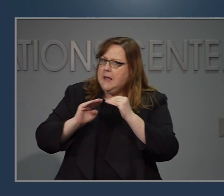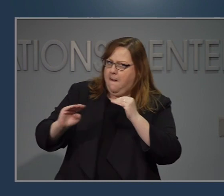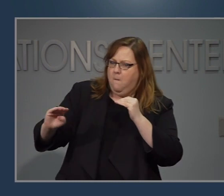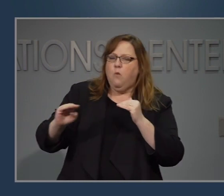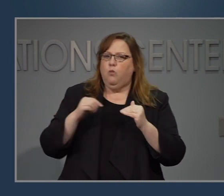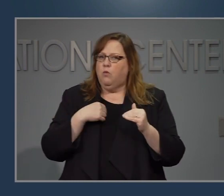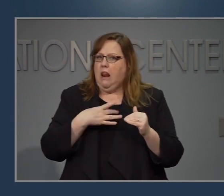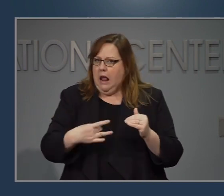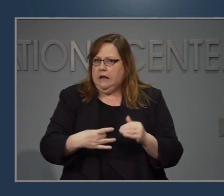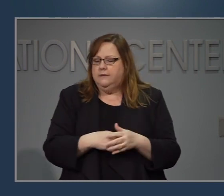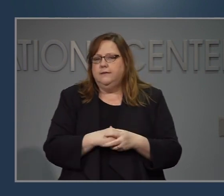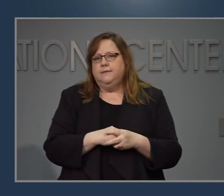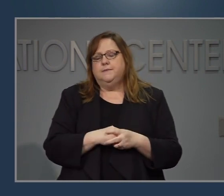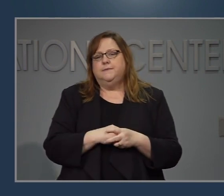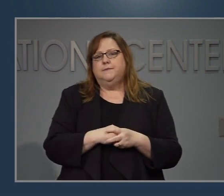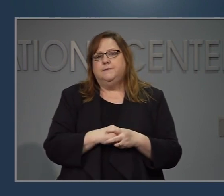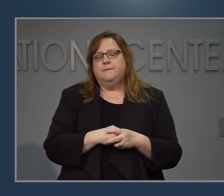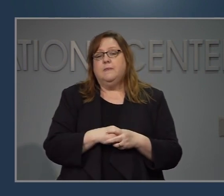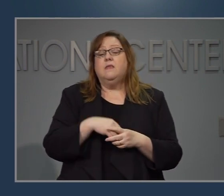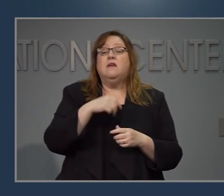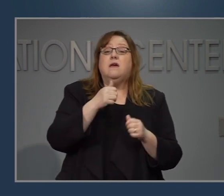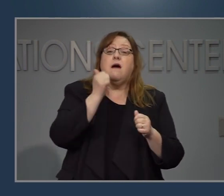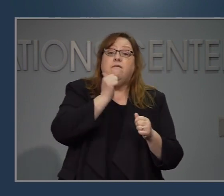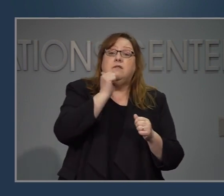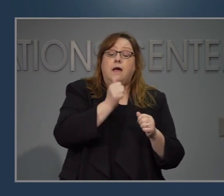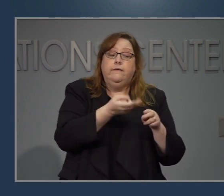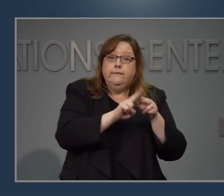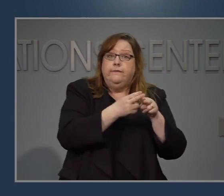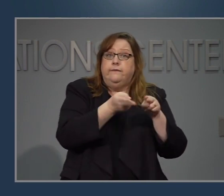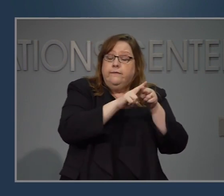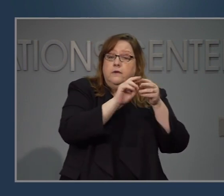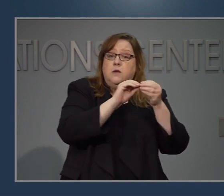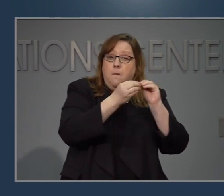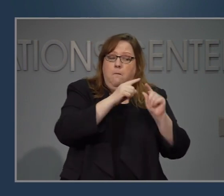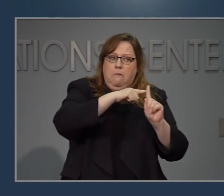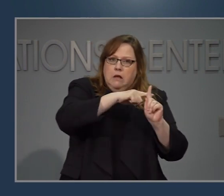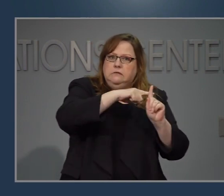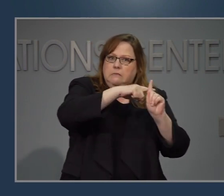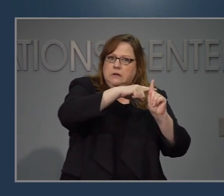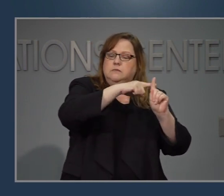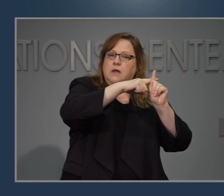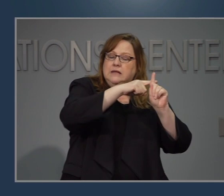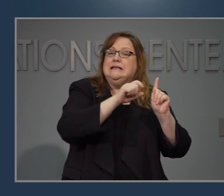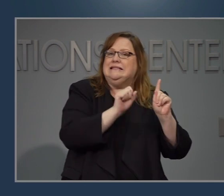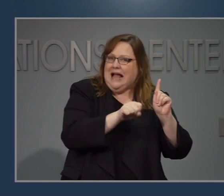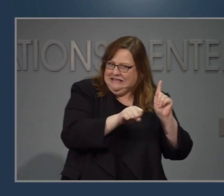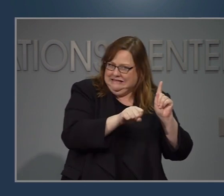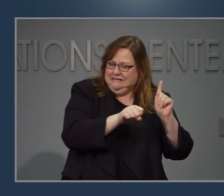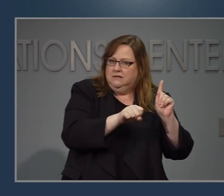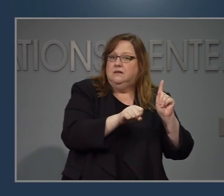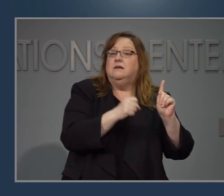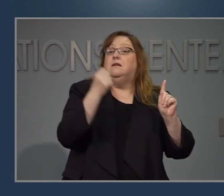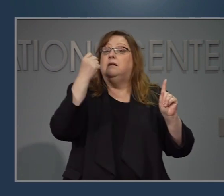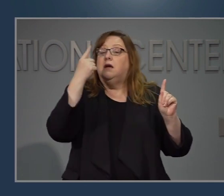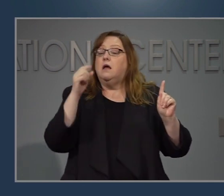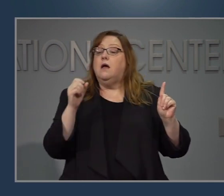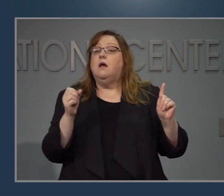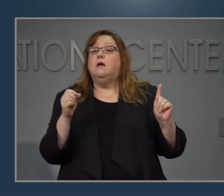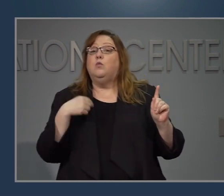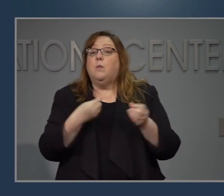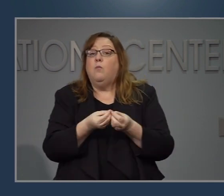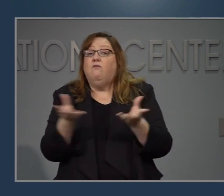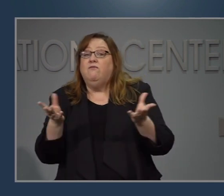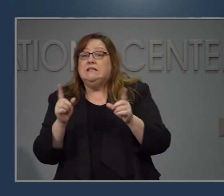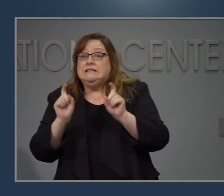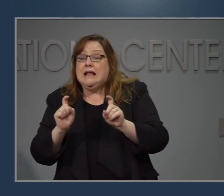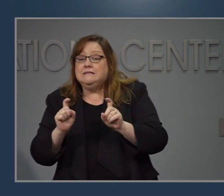empieza a nivelar mientras que estamos viendo nuevos casos día día tras día. Como vimos en la gráfica anterior con el aumento de